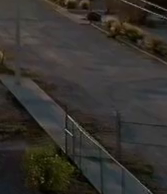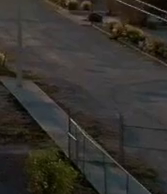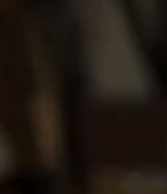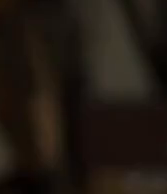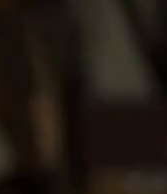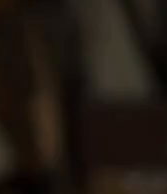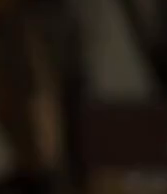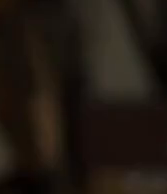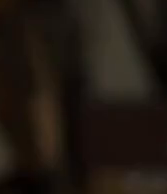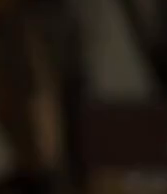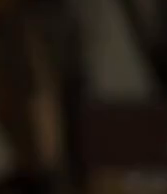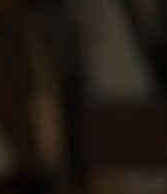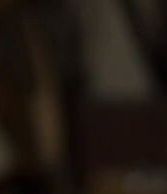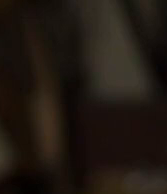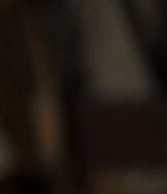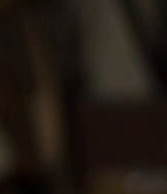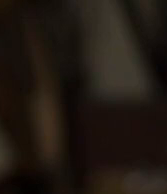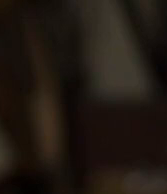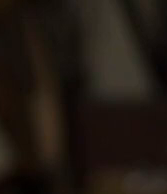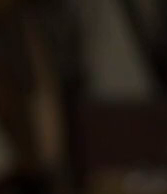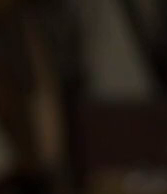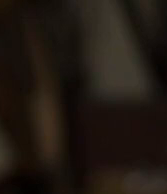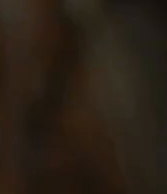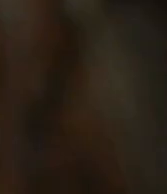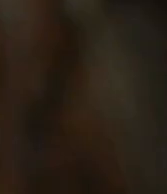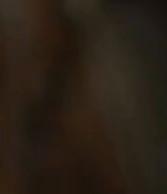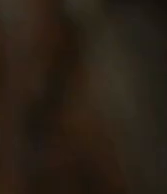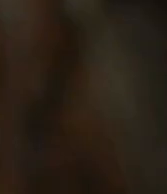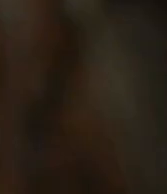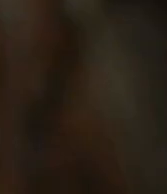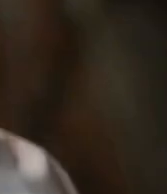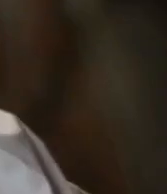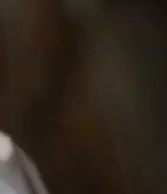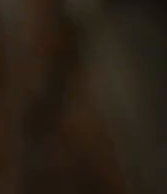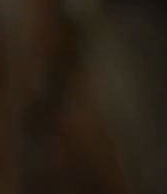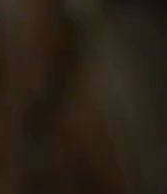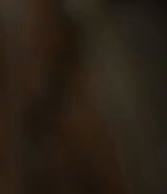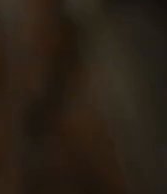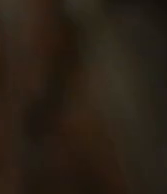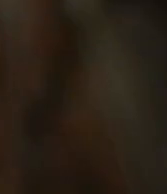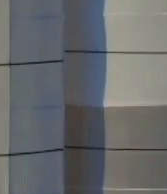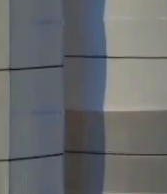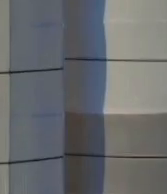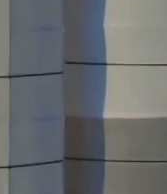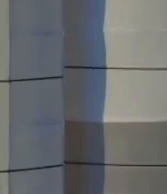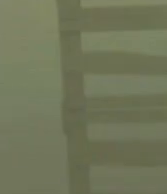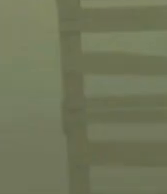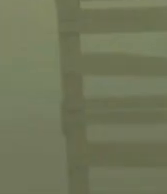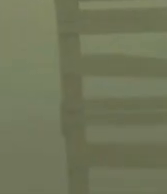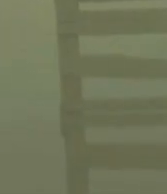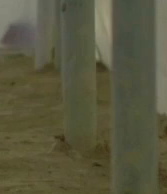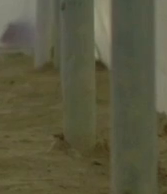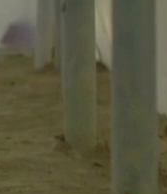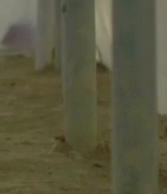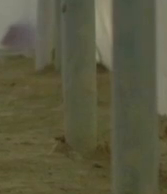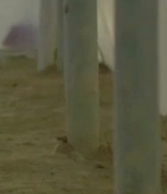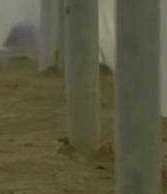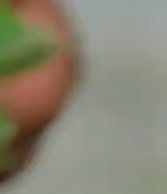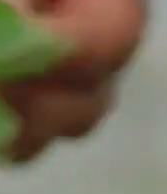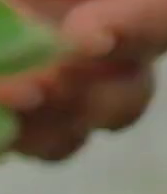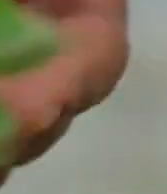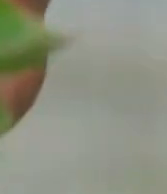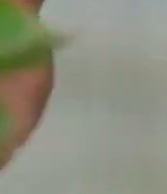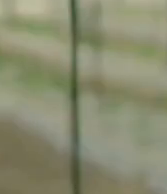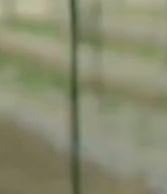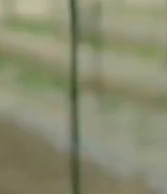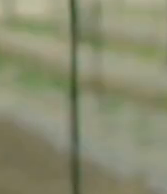La pobreza Está en la mente De las personas La pobreza Está en tu actitud Hoy nuestros ejidatarios